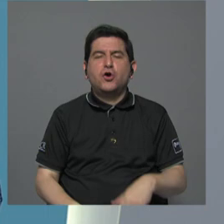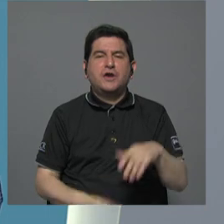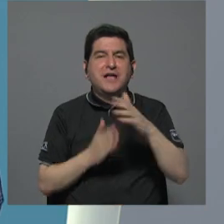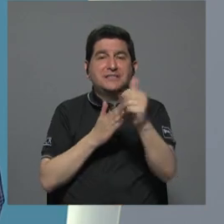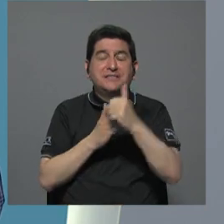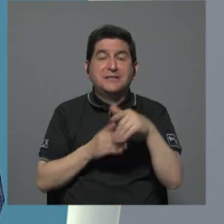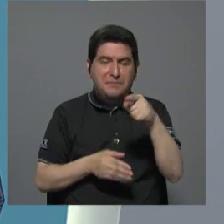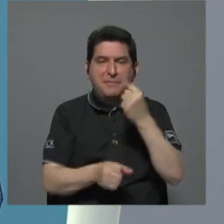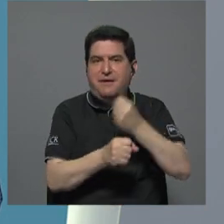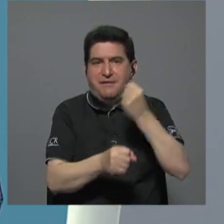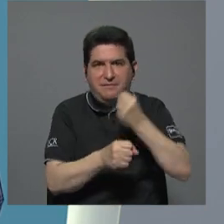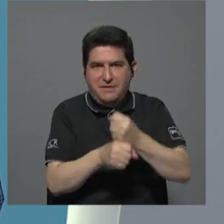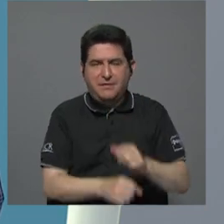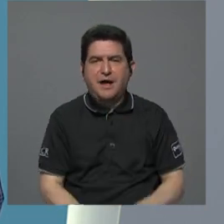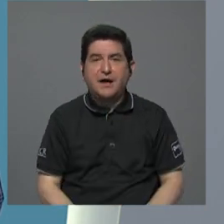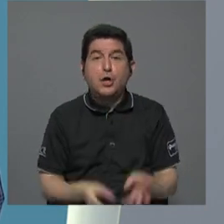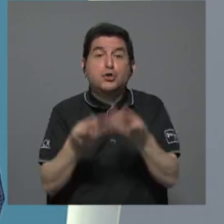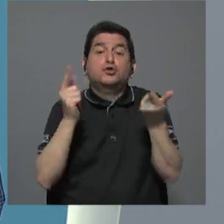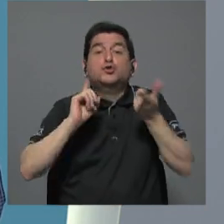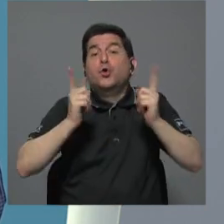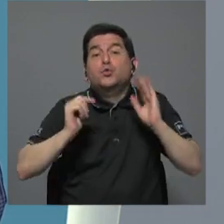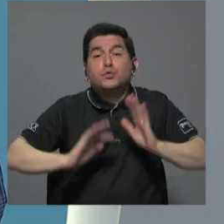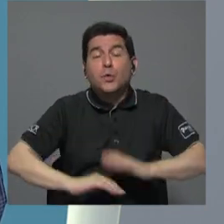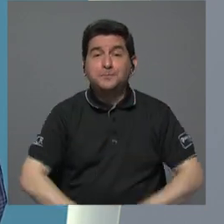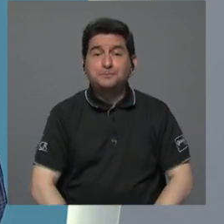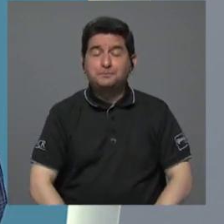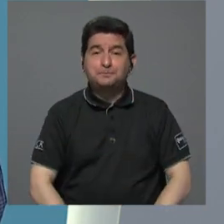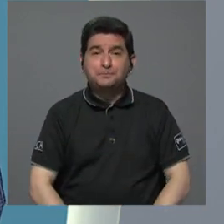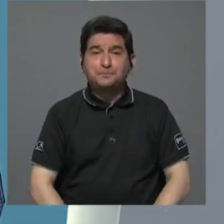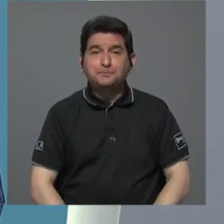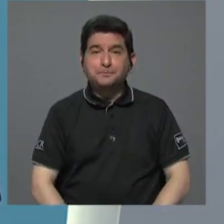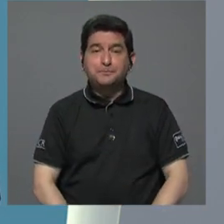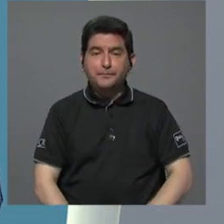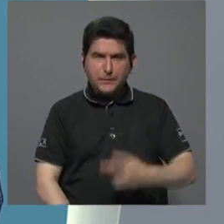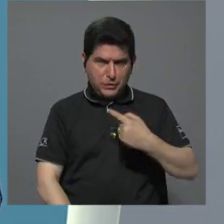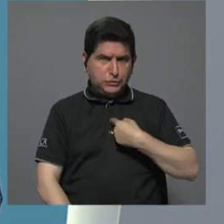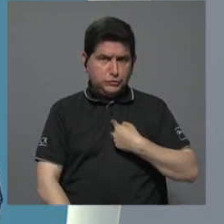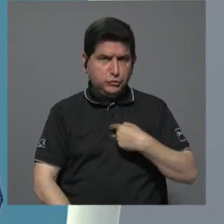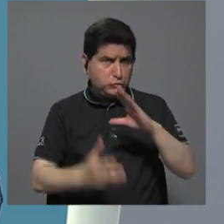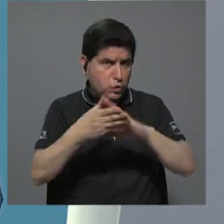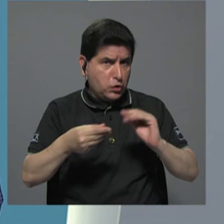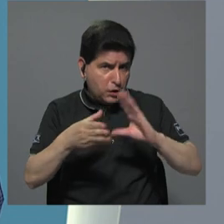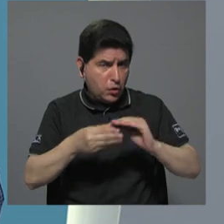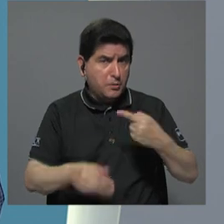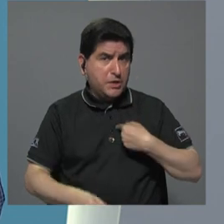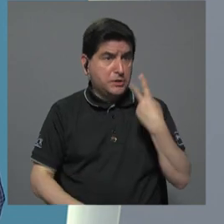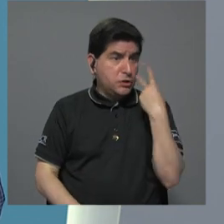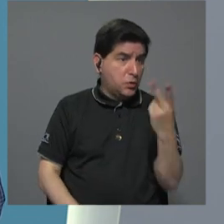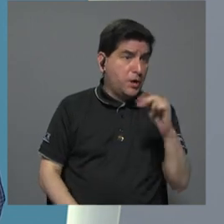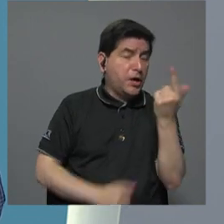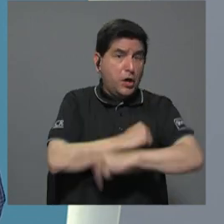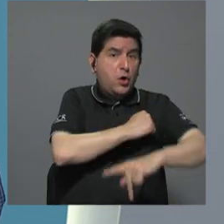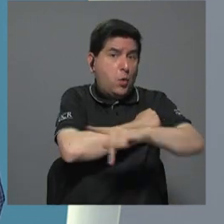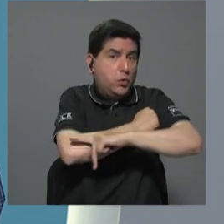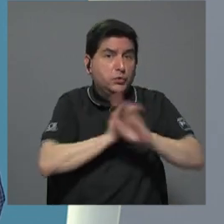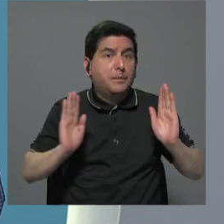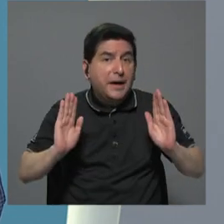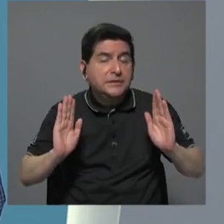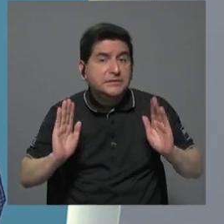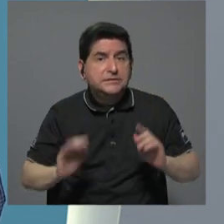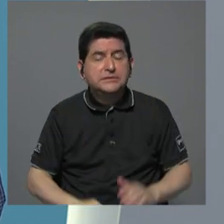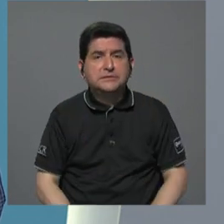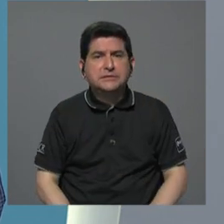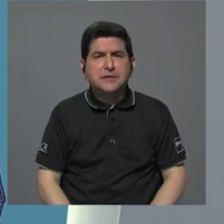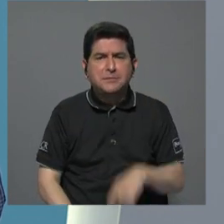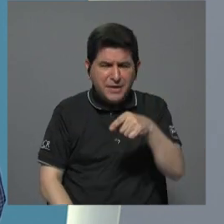tamaño. ¿Cuál es la solución? Mire, yo le puedo comentar lo que yo he visto en otros países y Por eso, pero